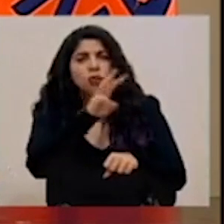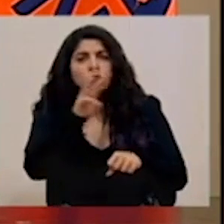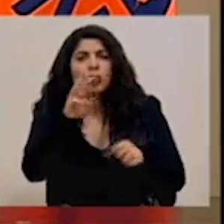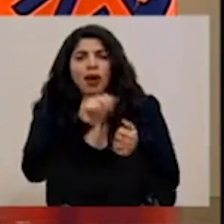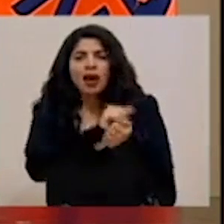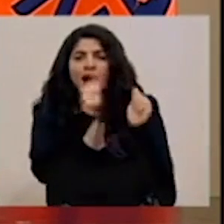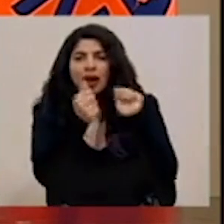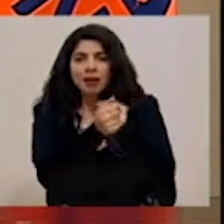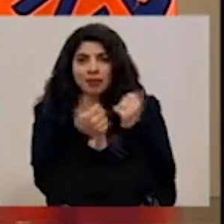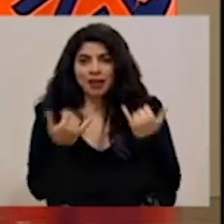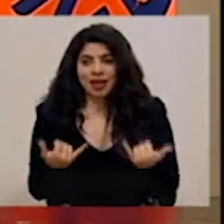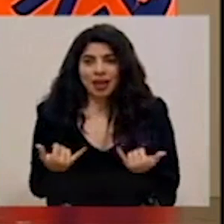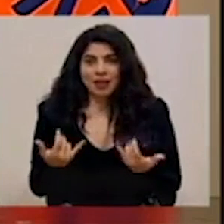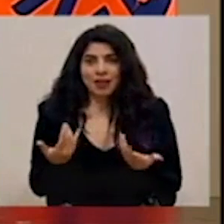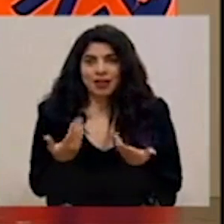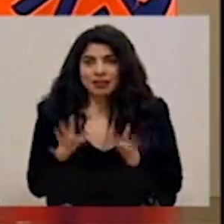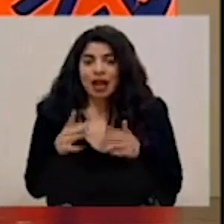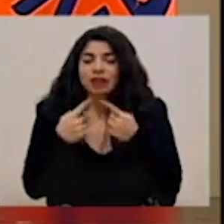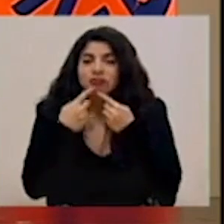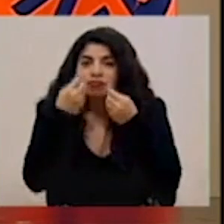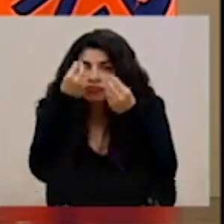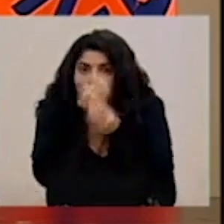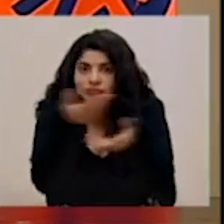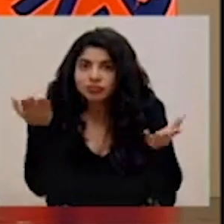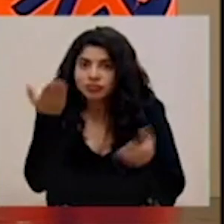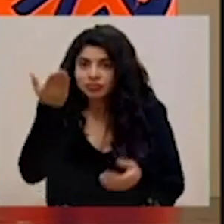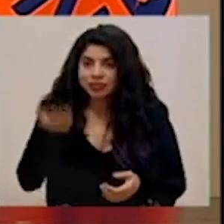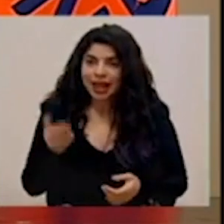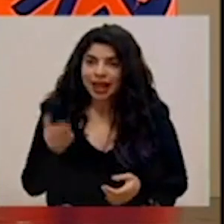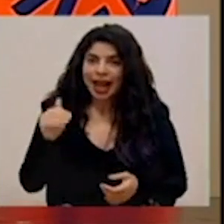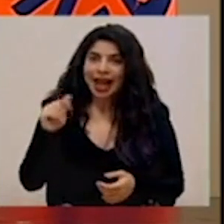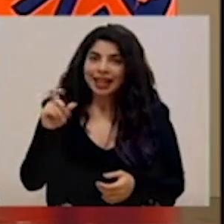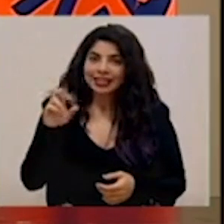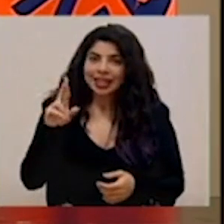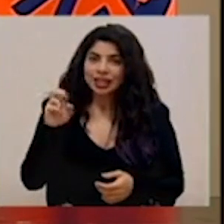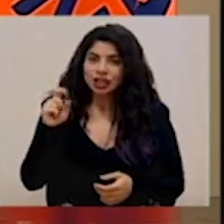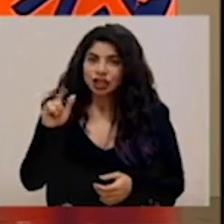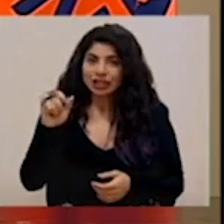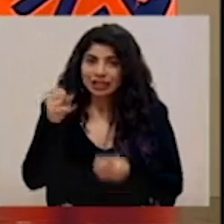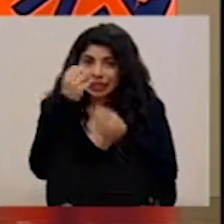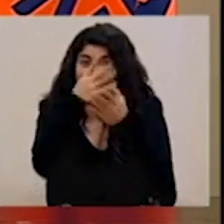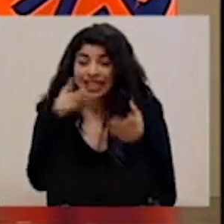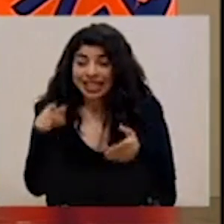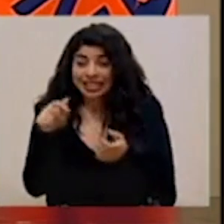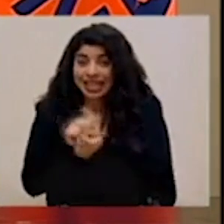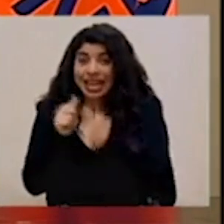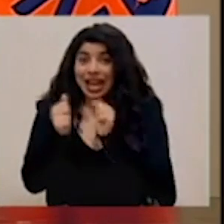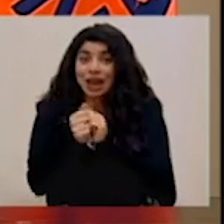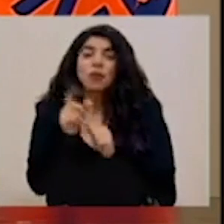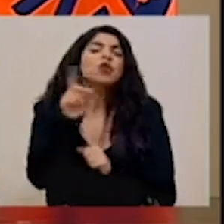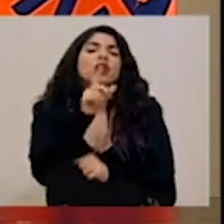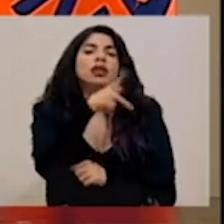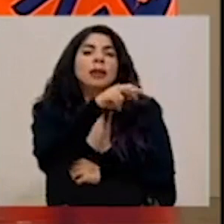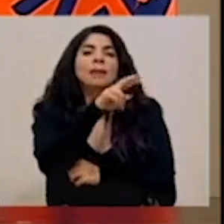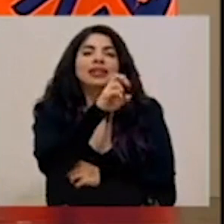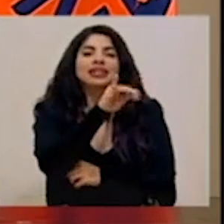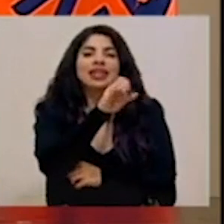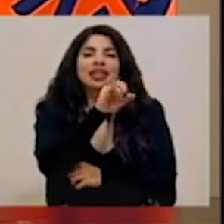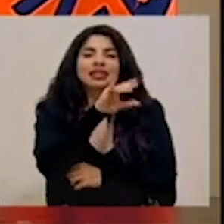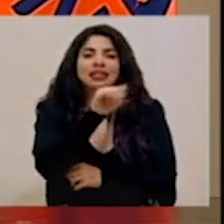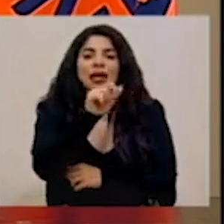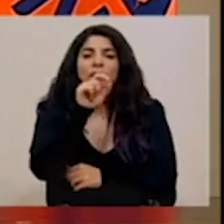que ya procedió, o que ya dio a conocer el señor Alexander Solís. Los pueden consultar a través del medio presidencia.go